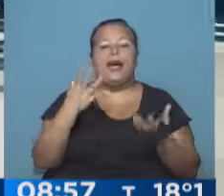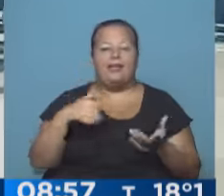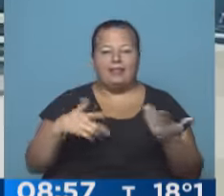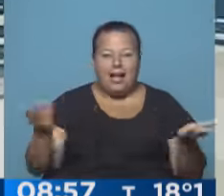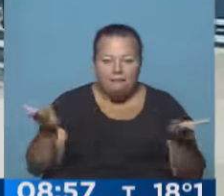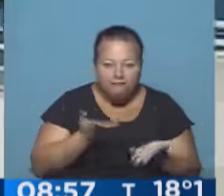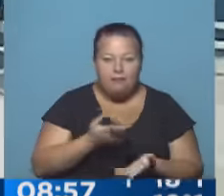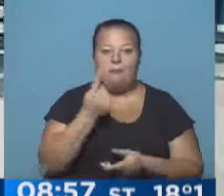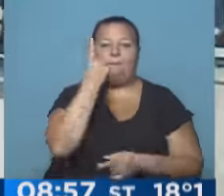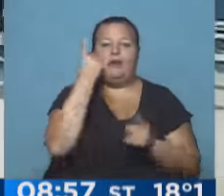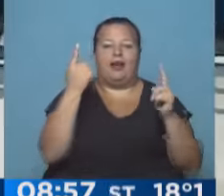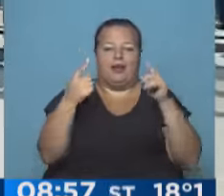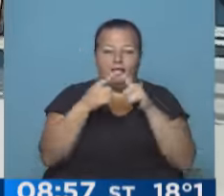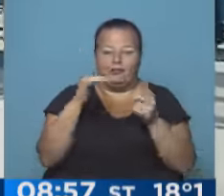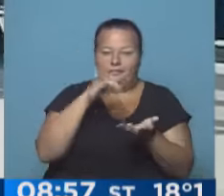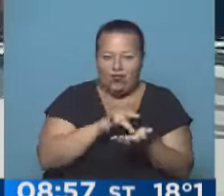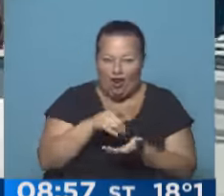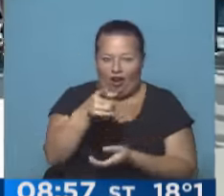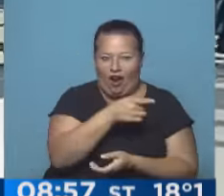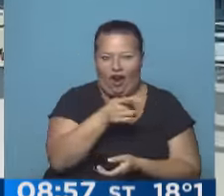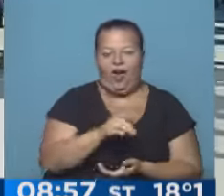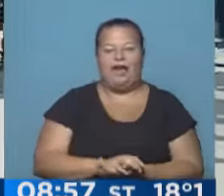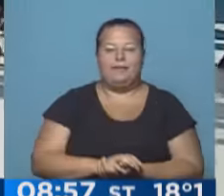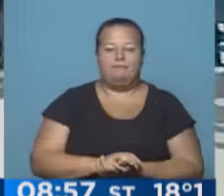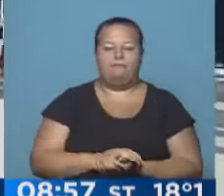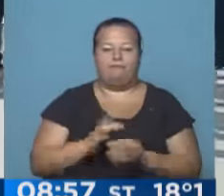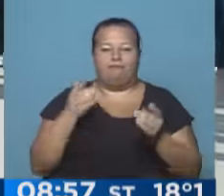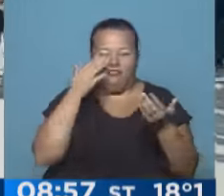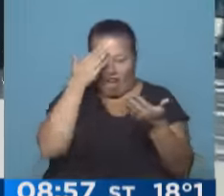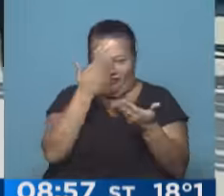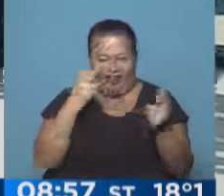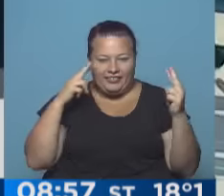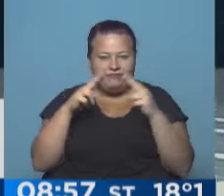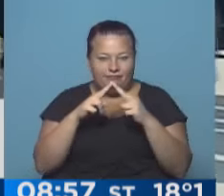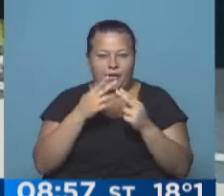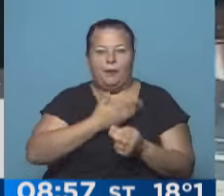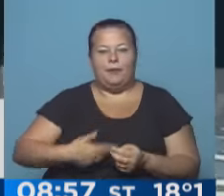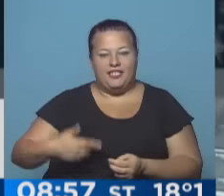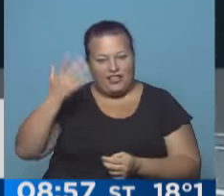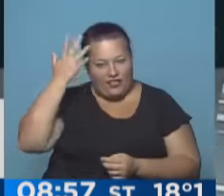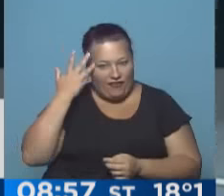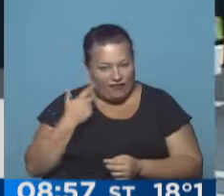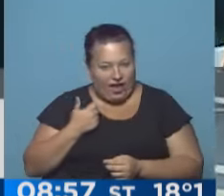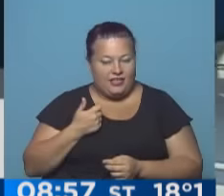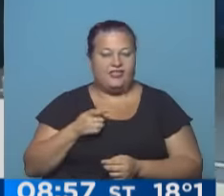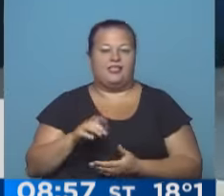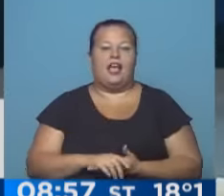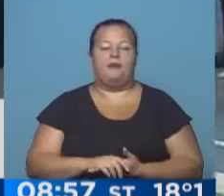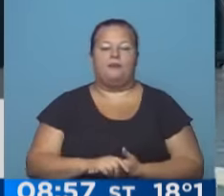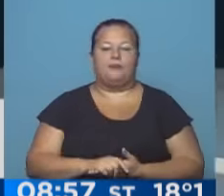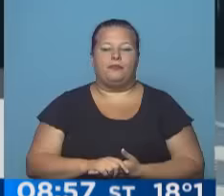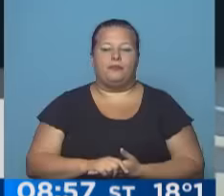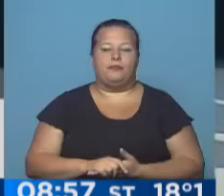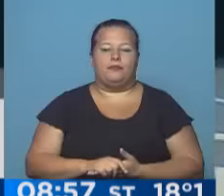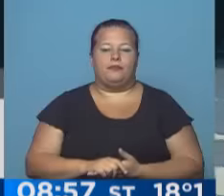recibimiento. Primer contacto, entonces, físico, cara a cara, del presidente Galo, del presidente francés,